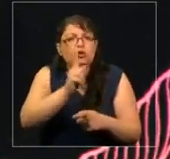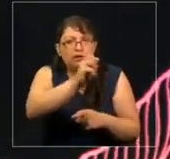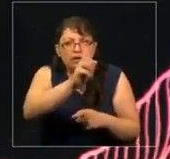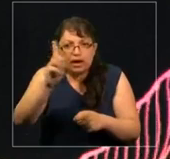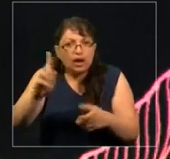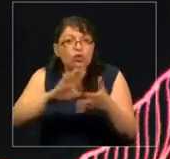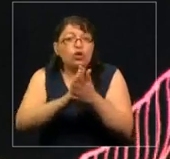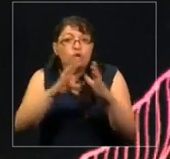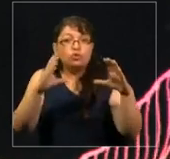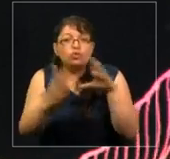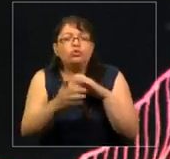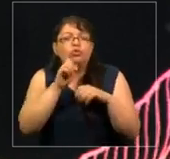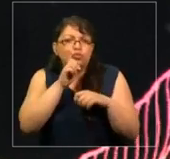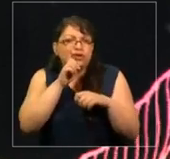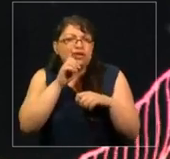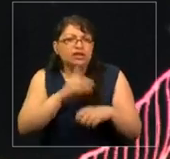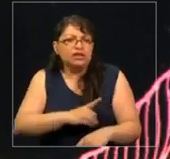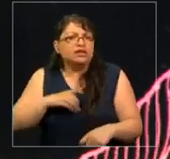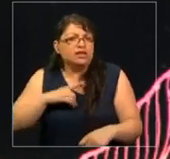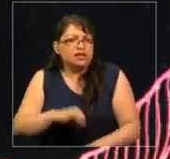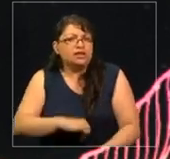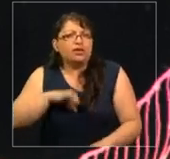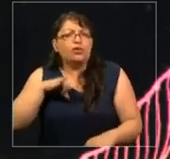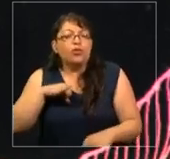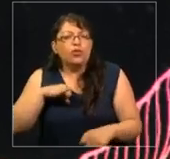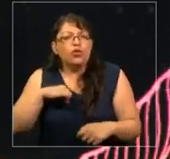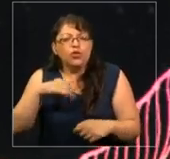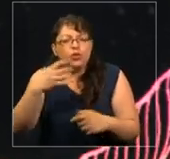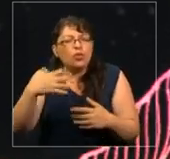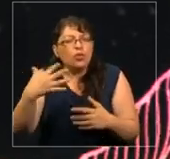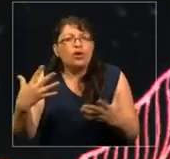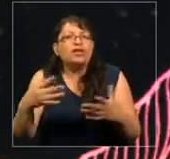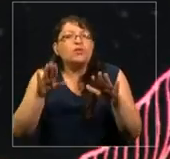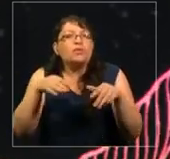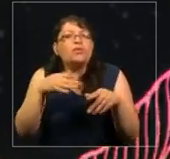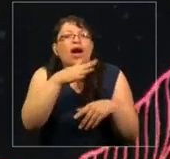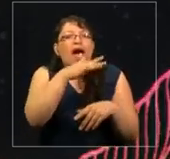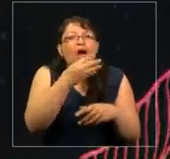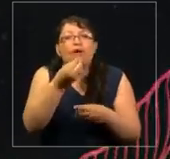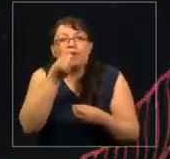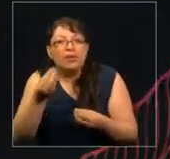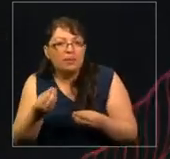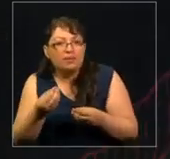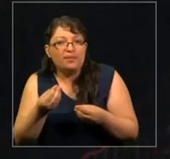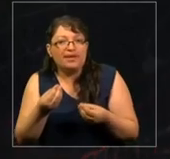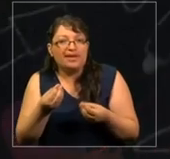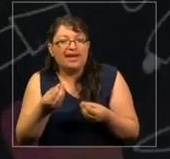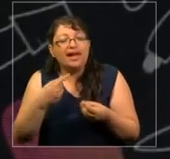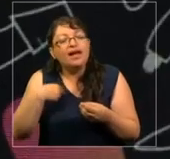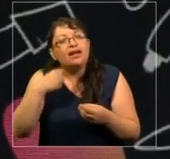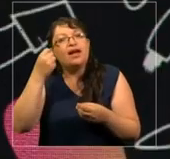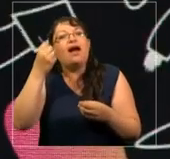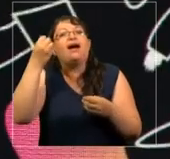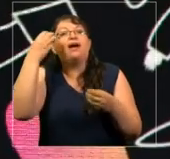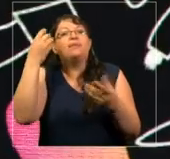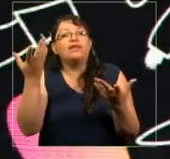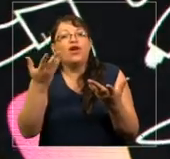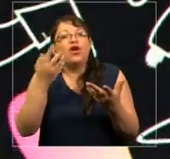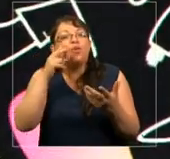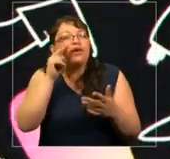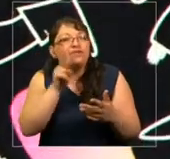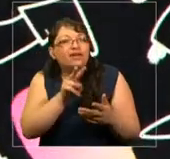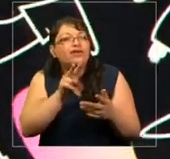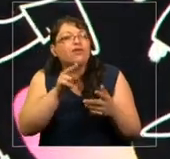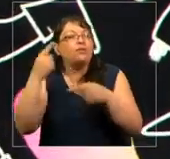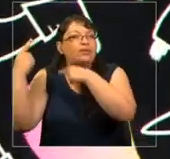dignidad, orgullo y es tan importante como el alimento y el agua. Y aprendí a ver los lentes de la